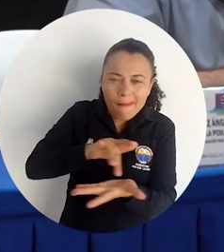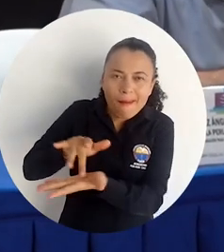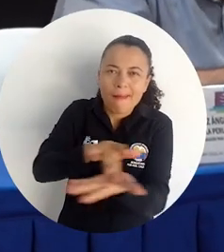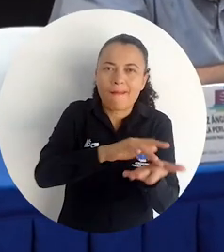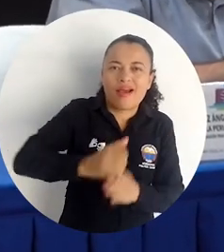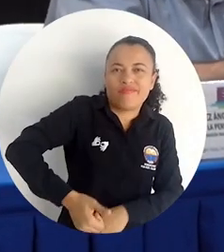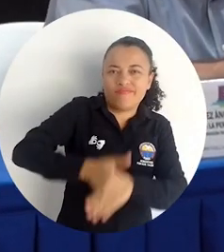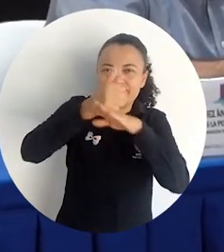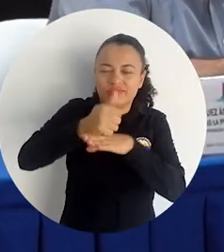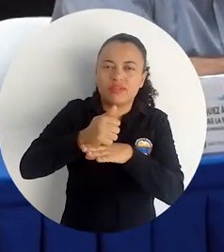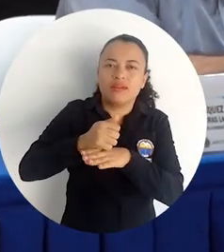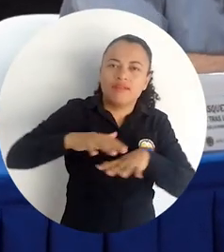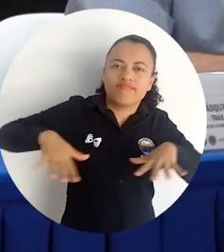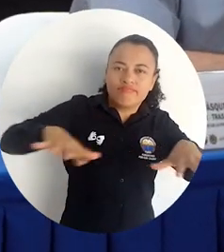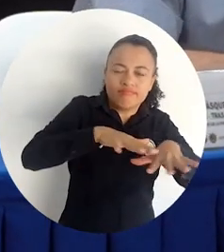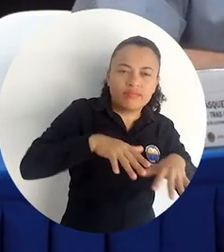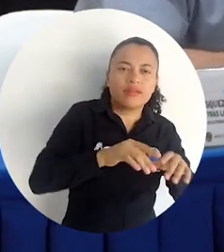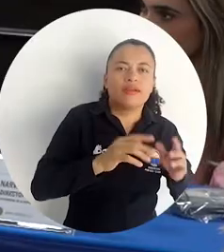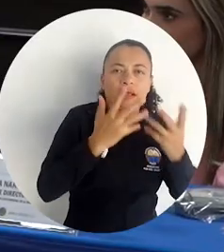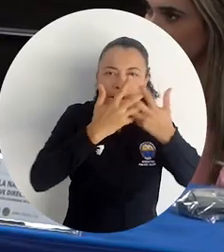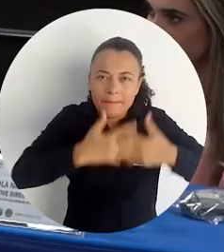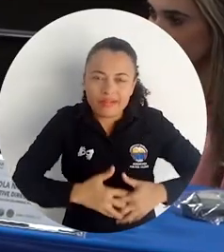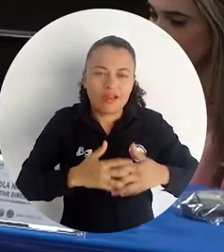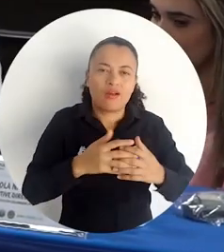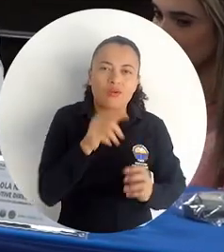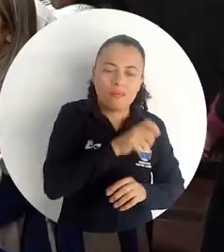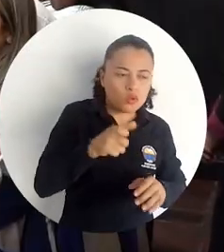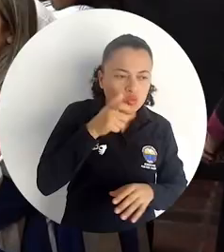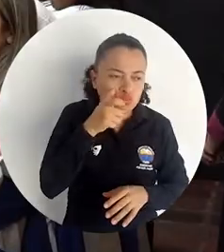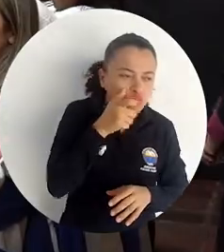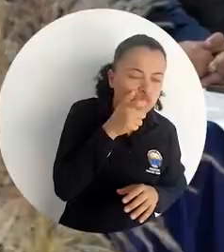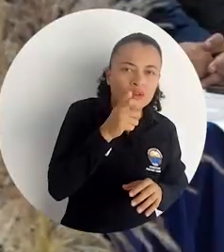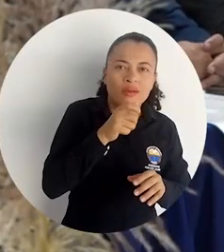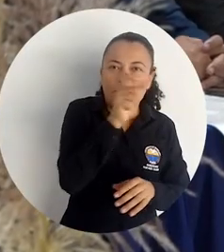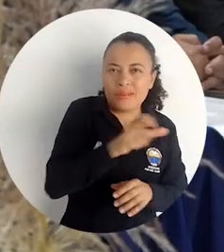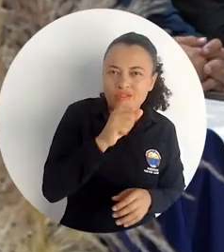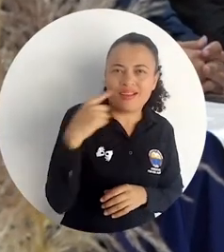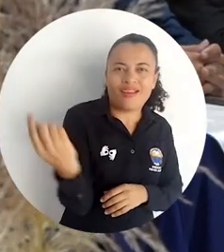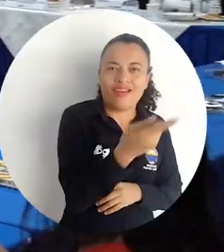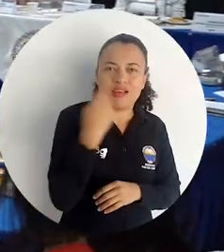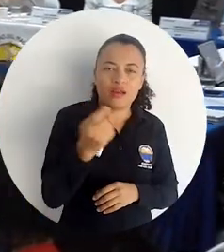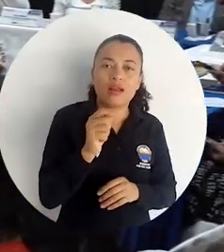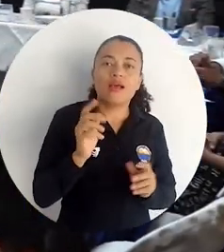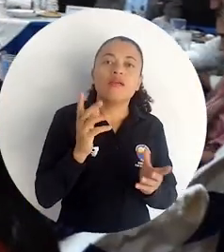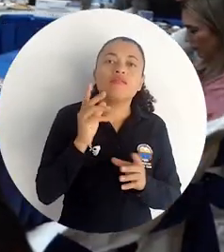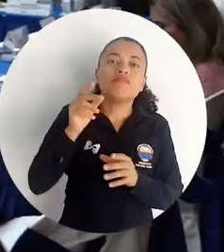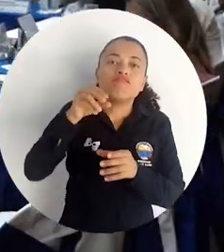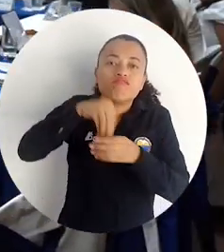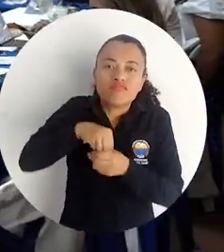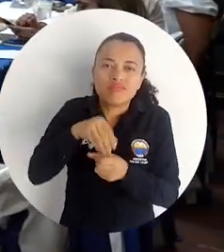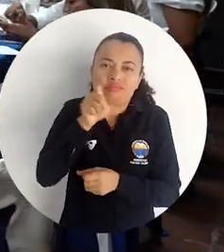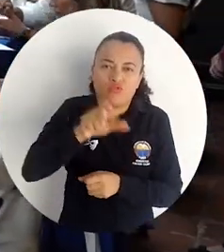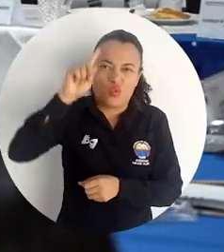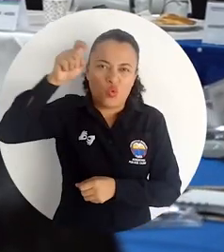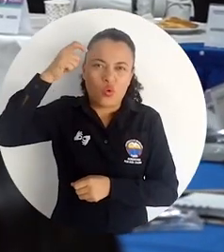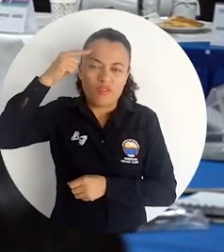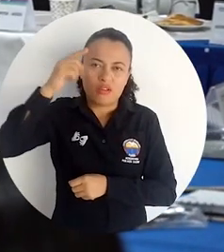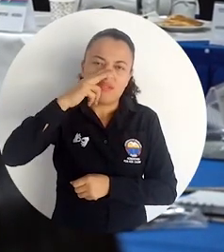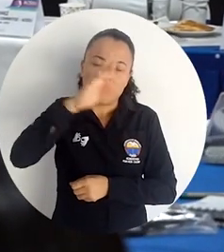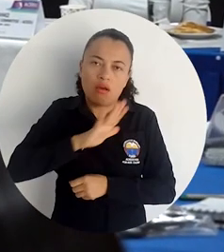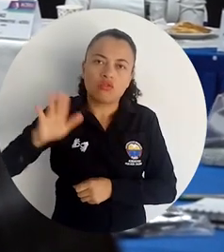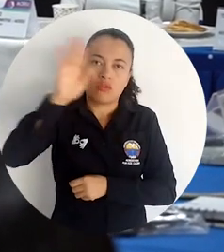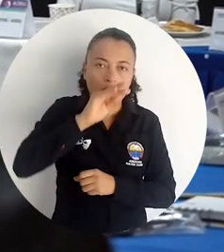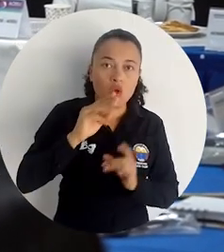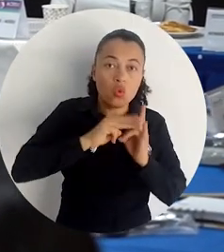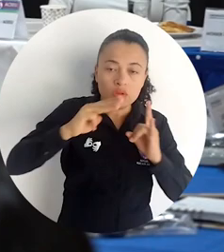Estuvieron presentes autoridades territoriales, empresarios, órganos de control, sociedad civil y miembros del Gobierno Nacional con los que UNI